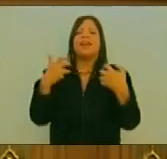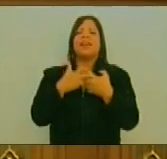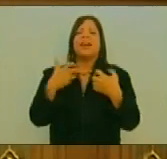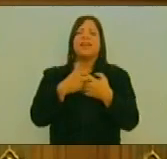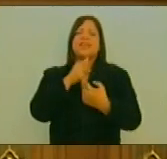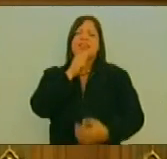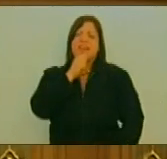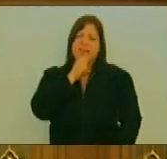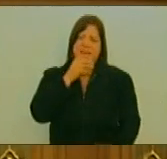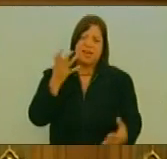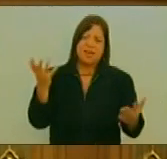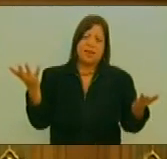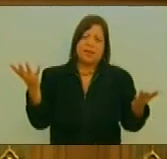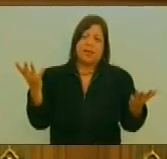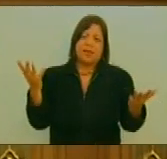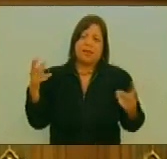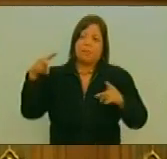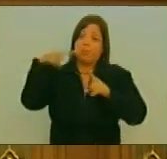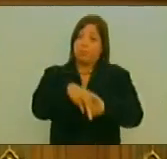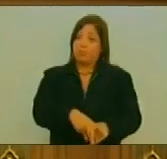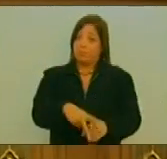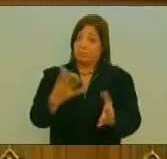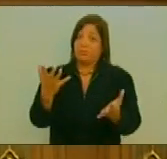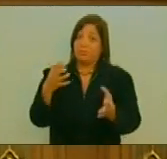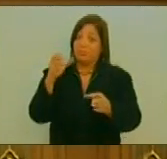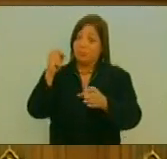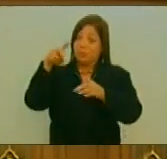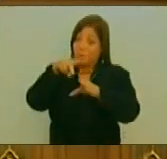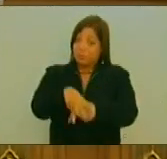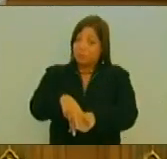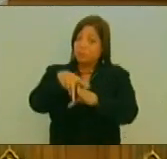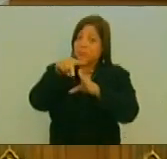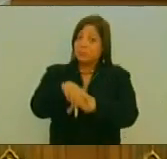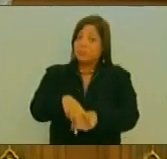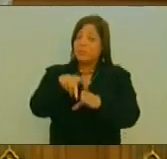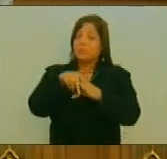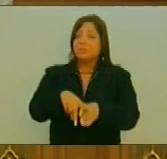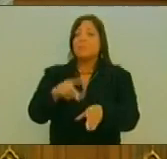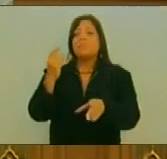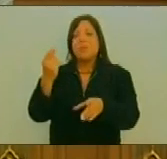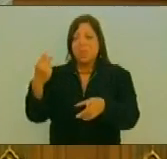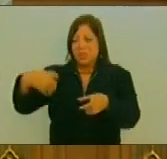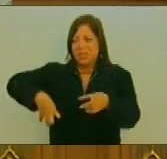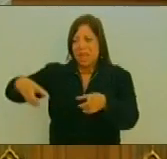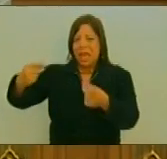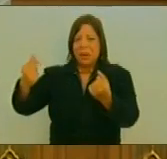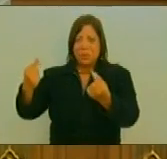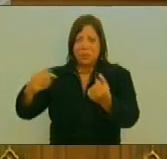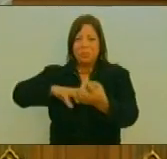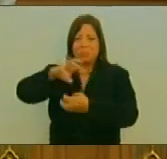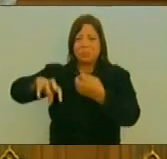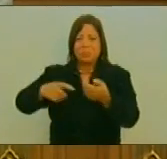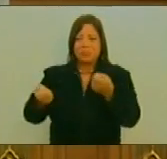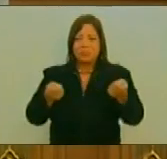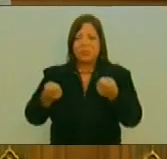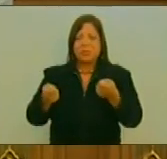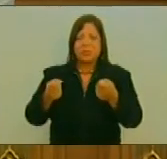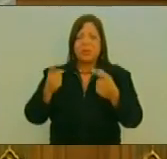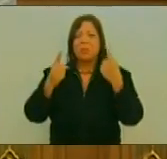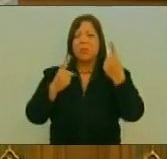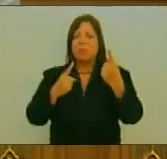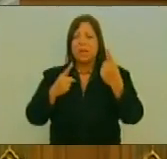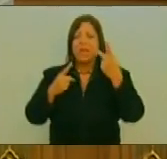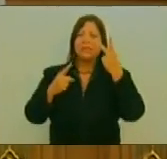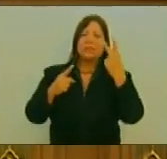Precisamente Han sido Los opresores Y es el capitalismo El responsable De la primera De la